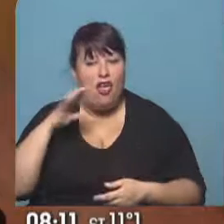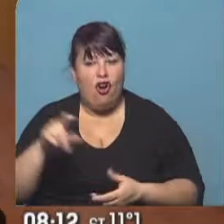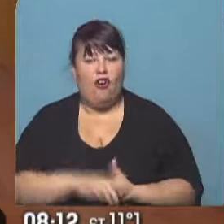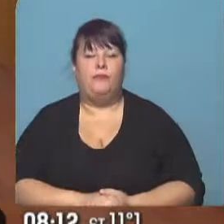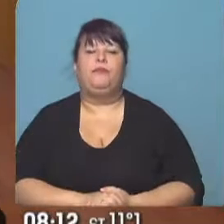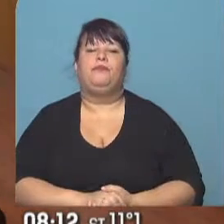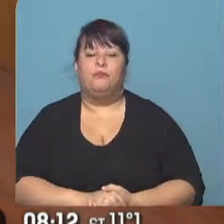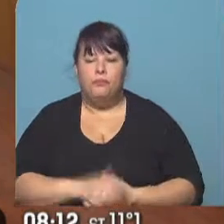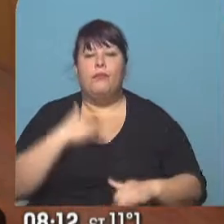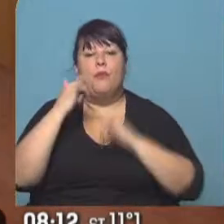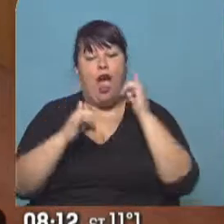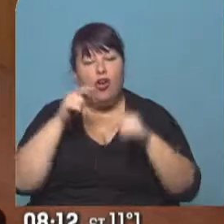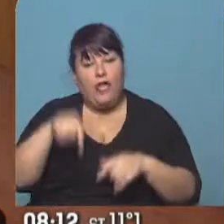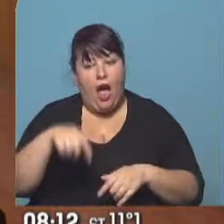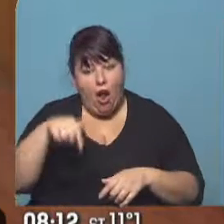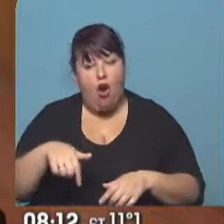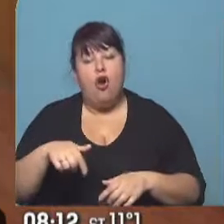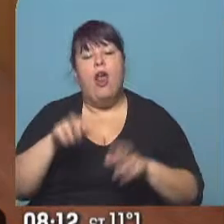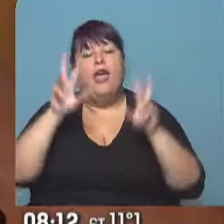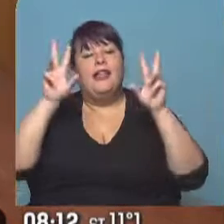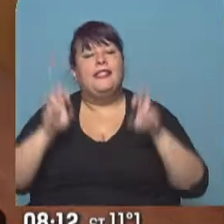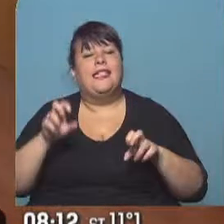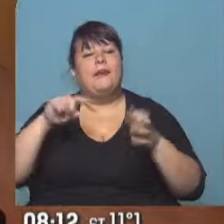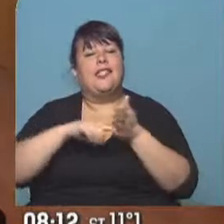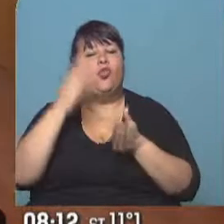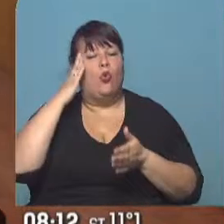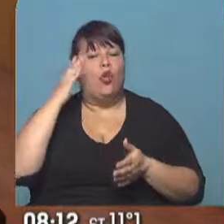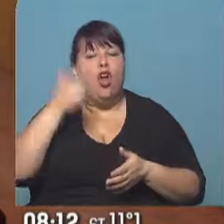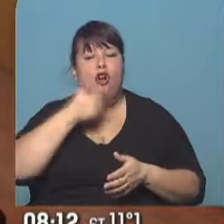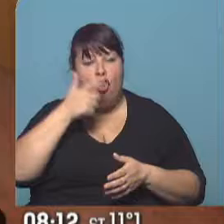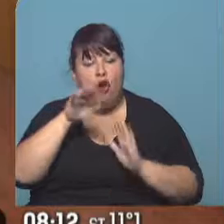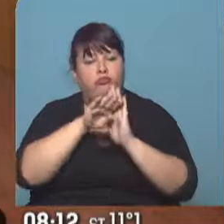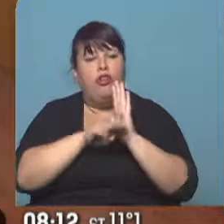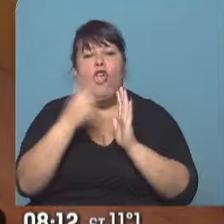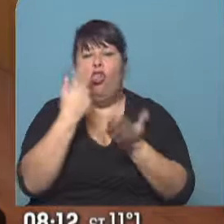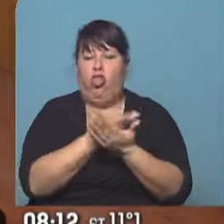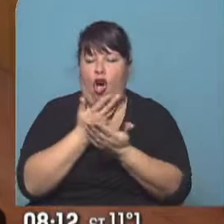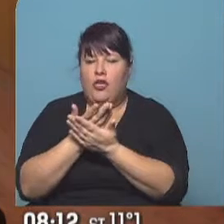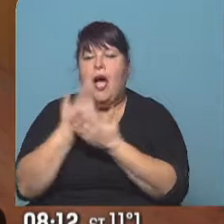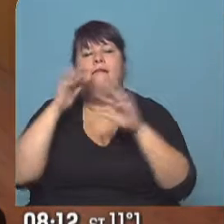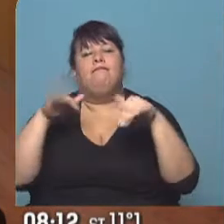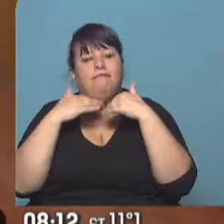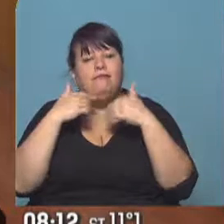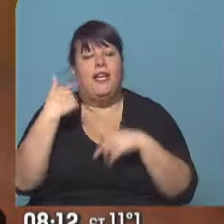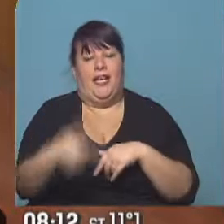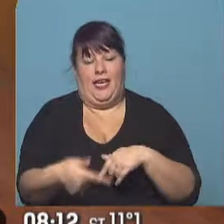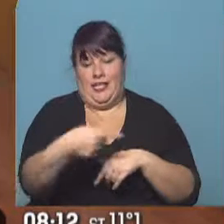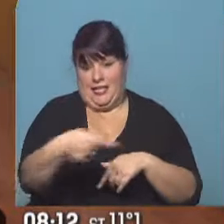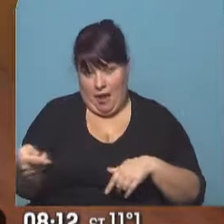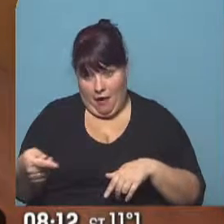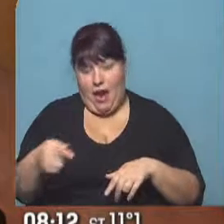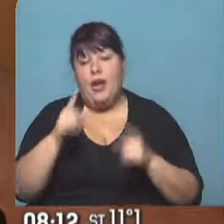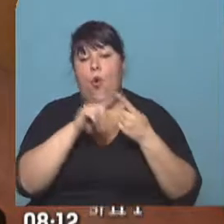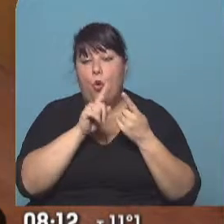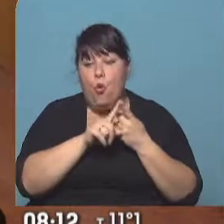Y vamos a hablar y compartir ahora la agenda del Centro Cultural Rojas con dos propuestas para disfrutar durante esta semana.